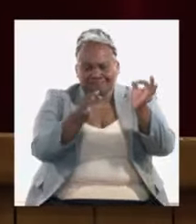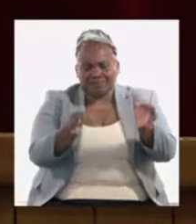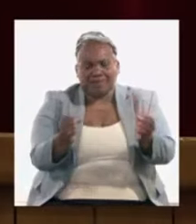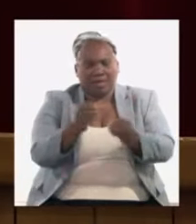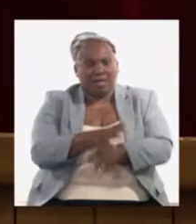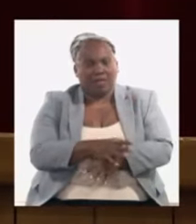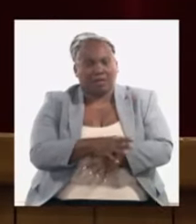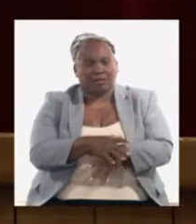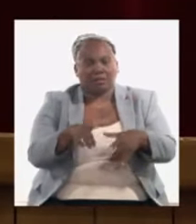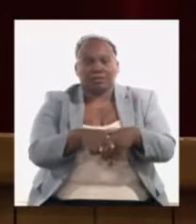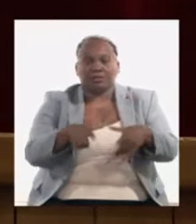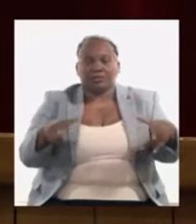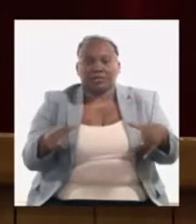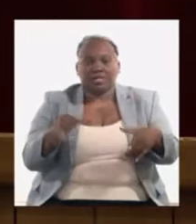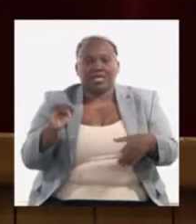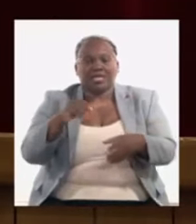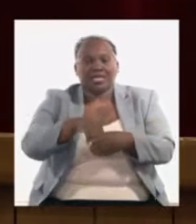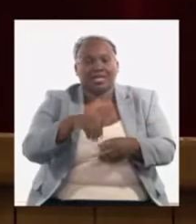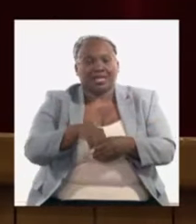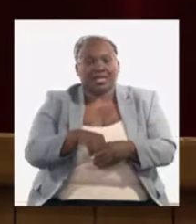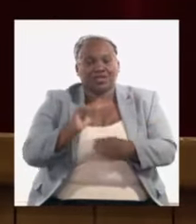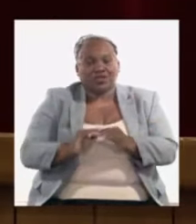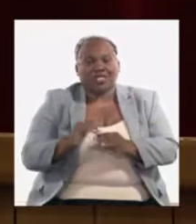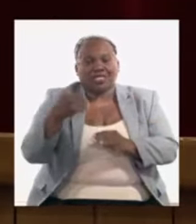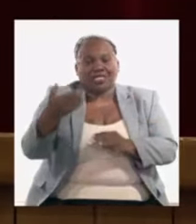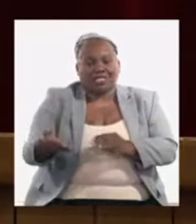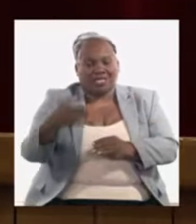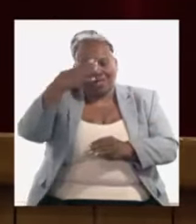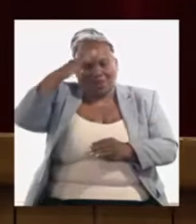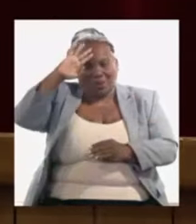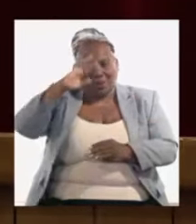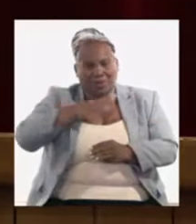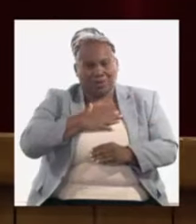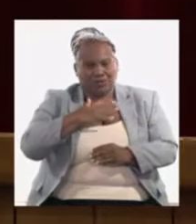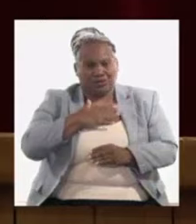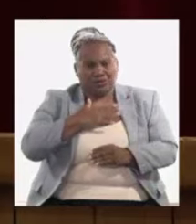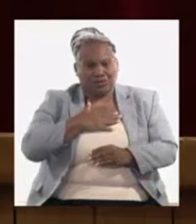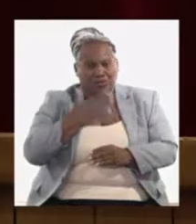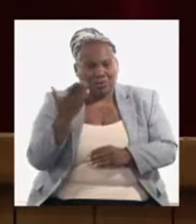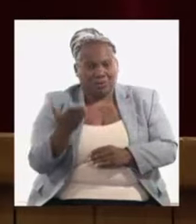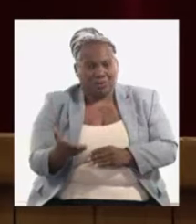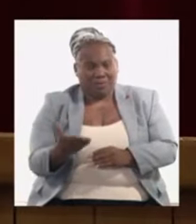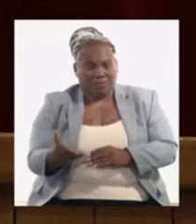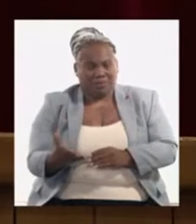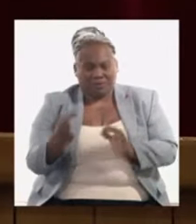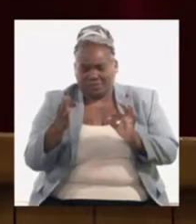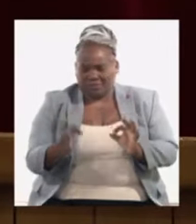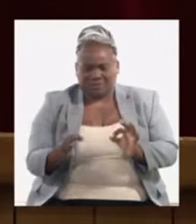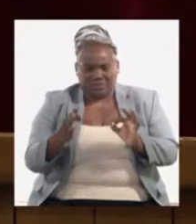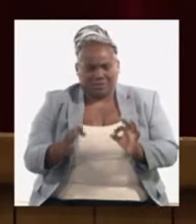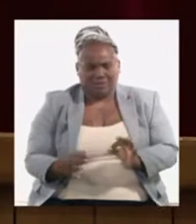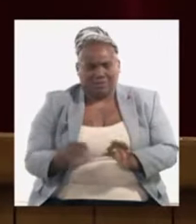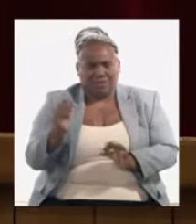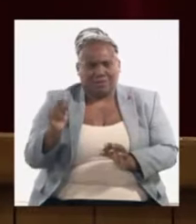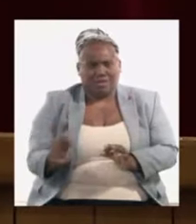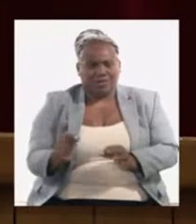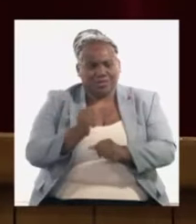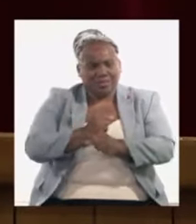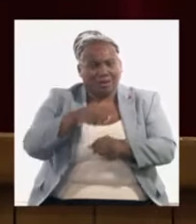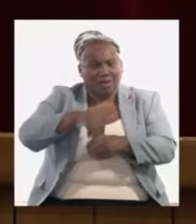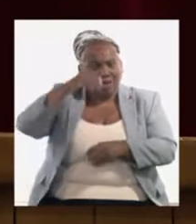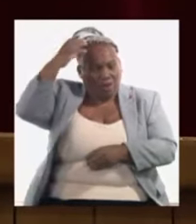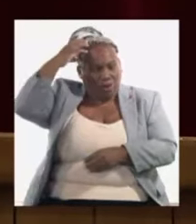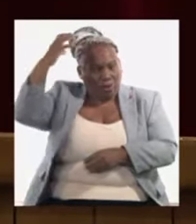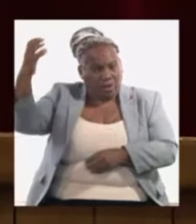incrementar y diversificar los ingresos externos del país nosotros siempre les pedimos a los compañeros que trabajan desde el gobierno en estos temas